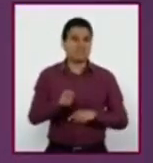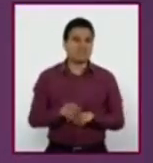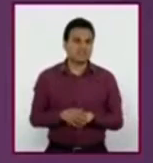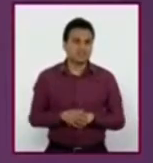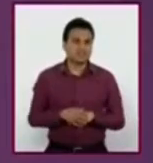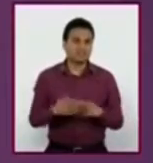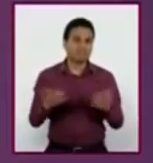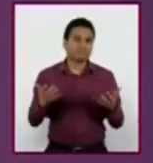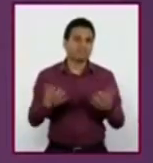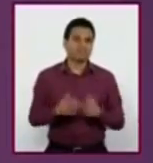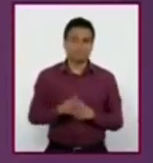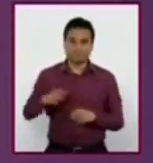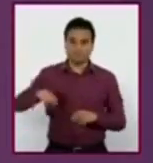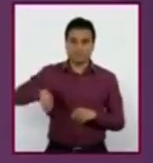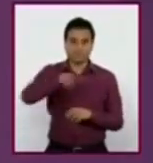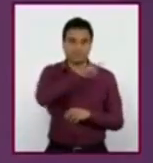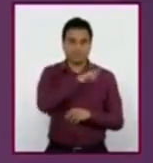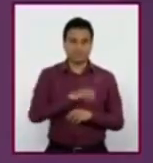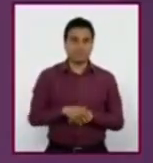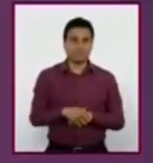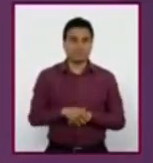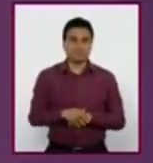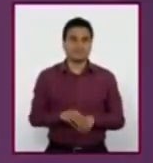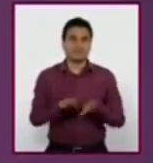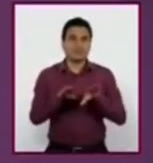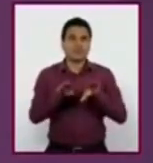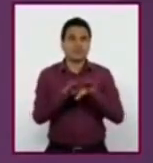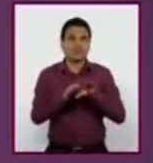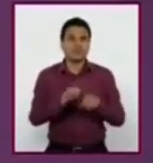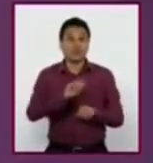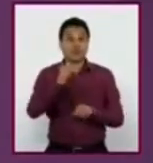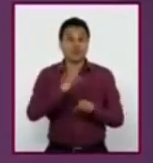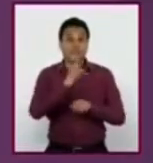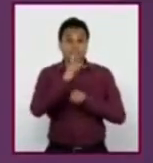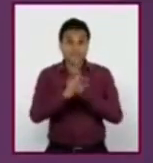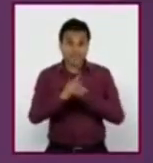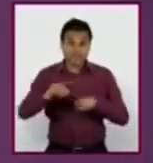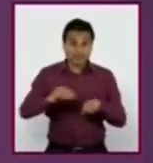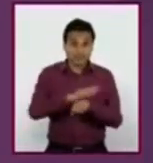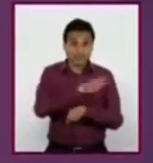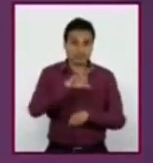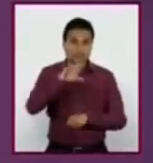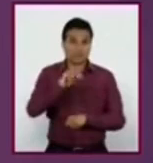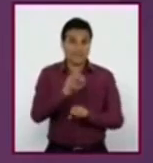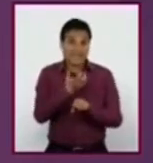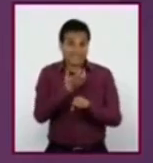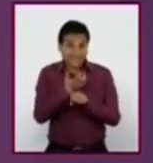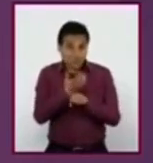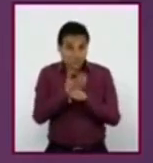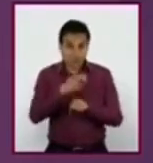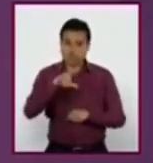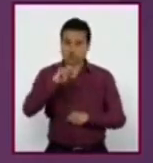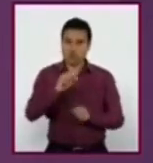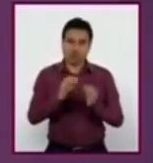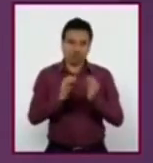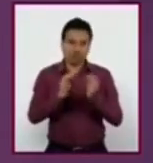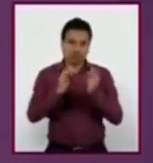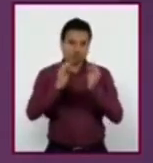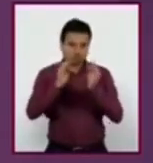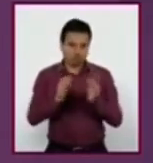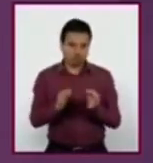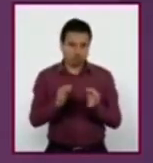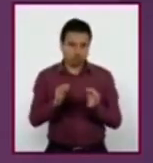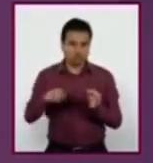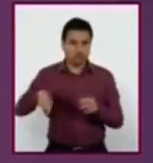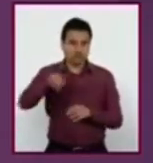que nosotros no tenemos influencias desde otros países como es Estados Unidos. Nosotros somos directamente, estamos